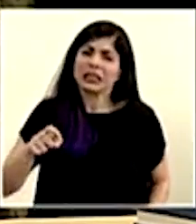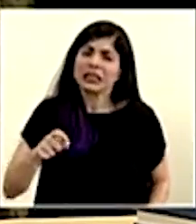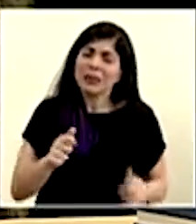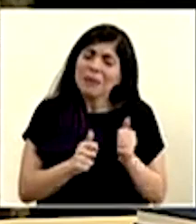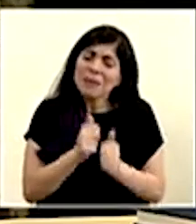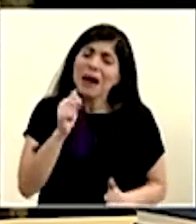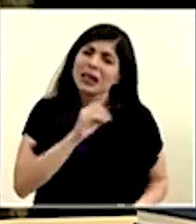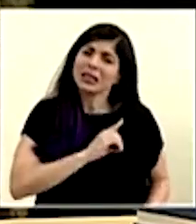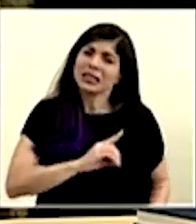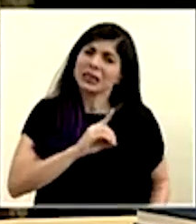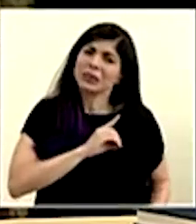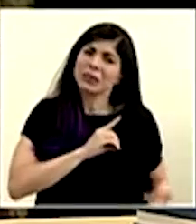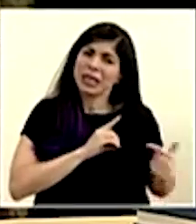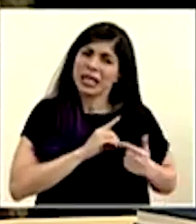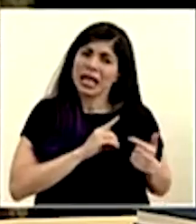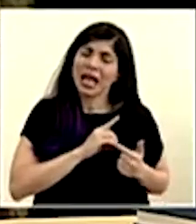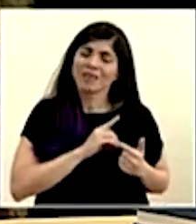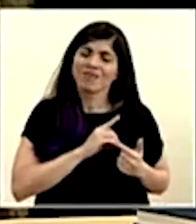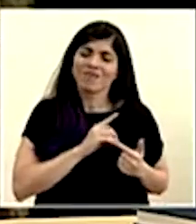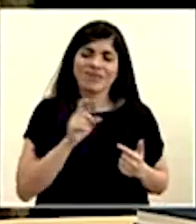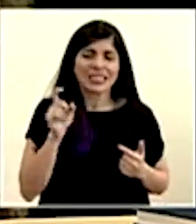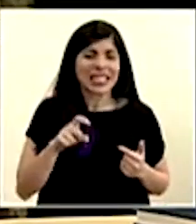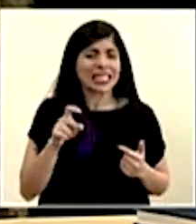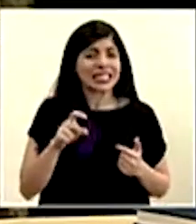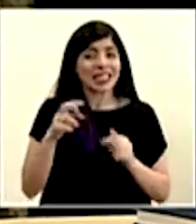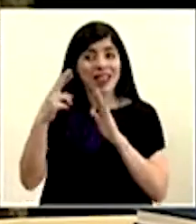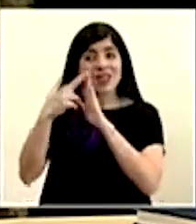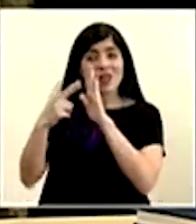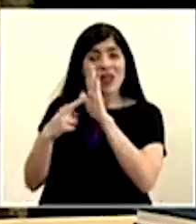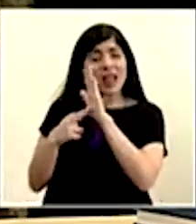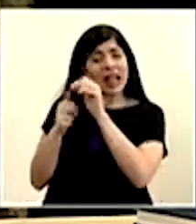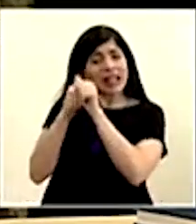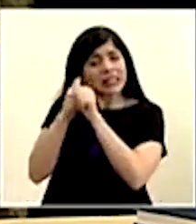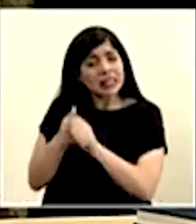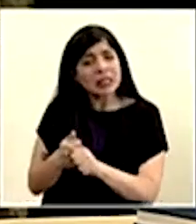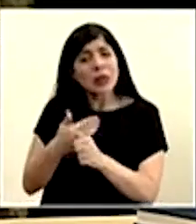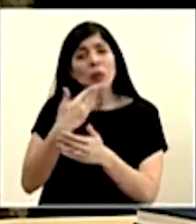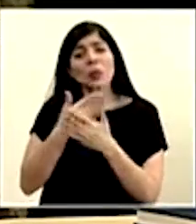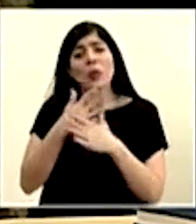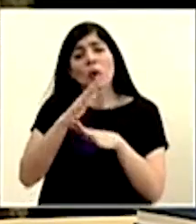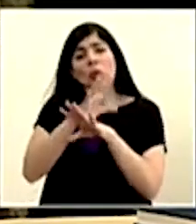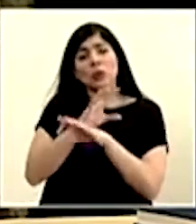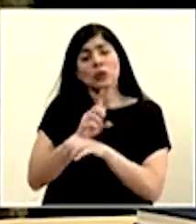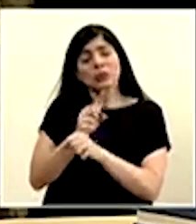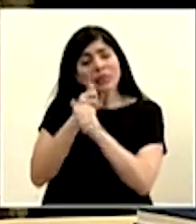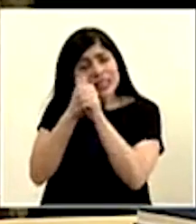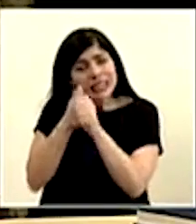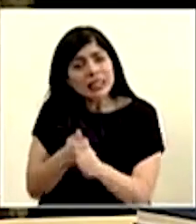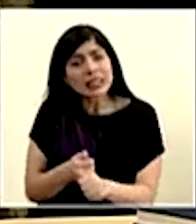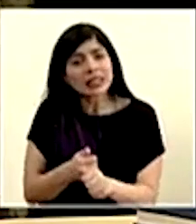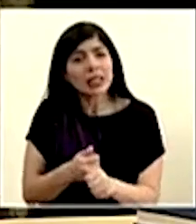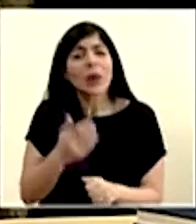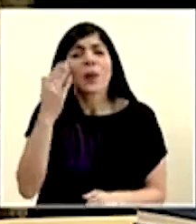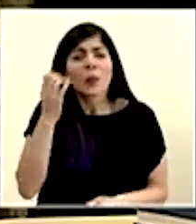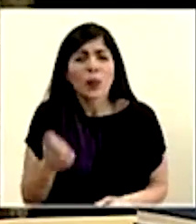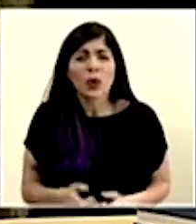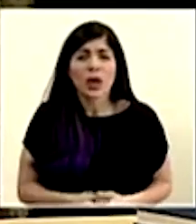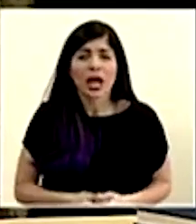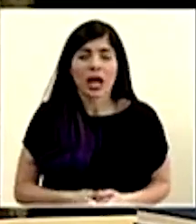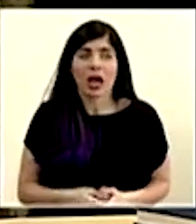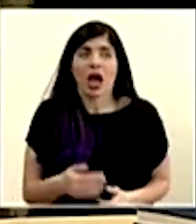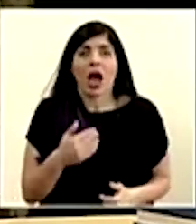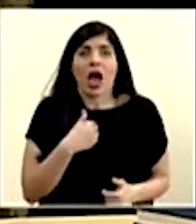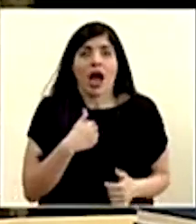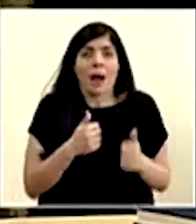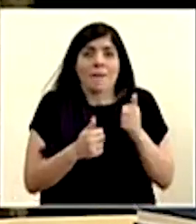disciplina, de seguir las reglas de juego, las buenas prácticas, precisamente porque hay